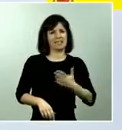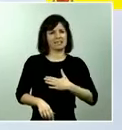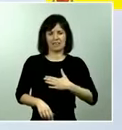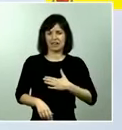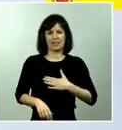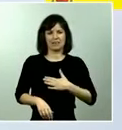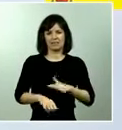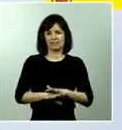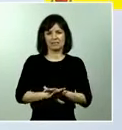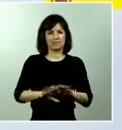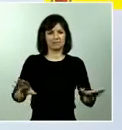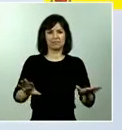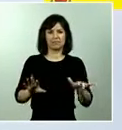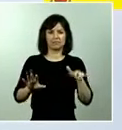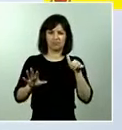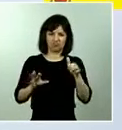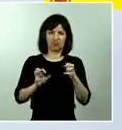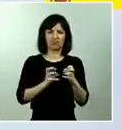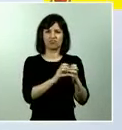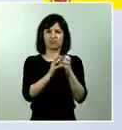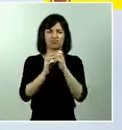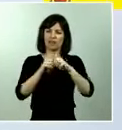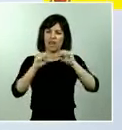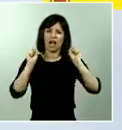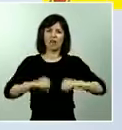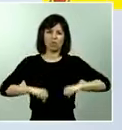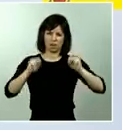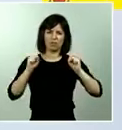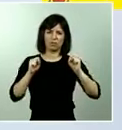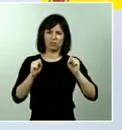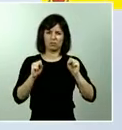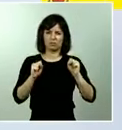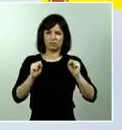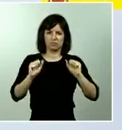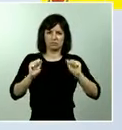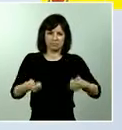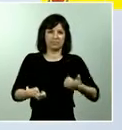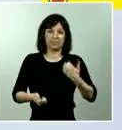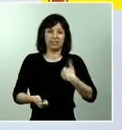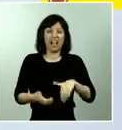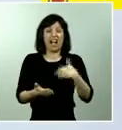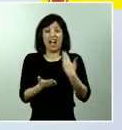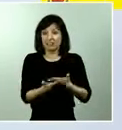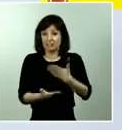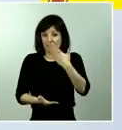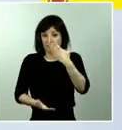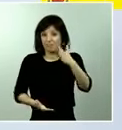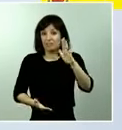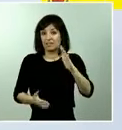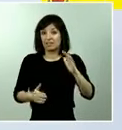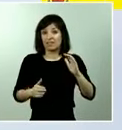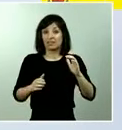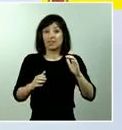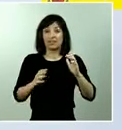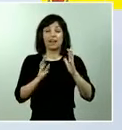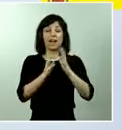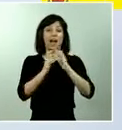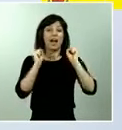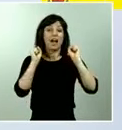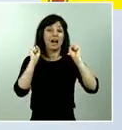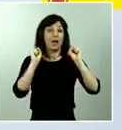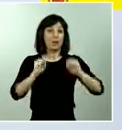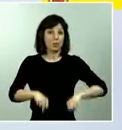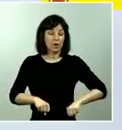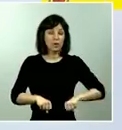ese es un acuerdo de entrada incluso le diría previo al propio acuerdo de